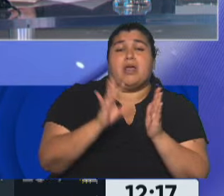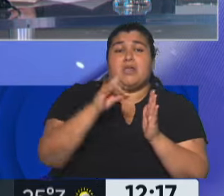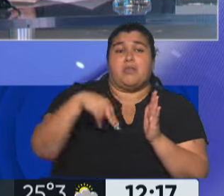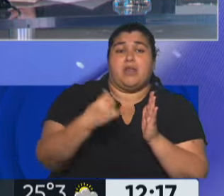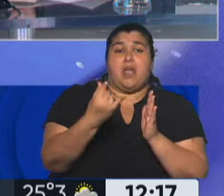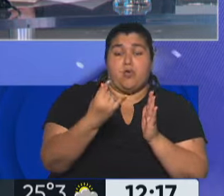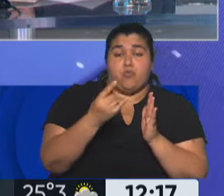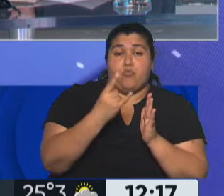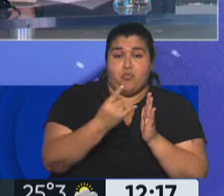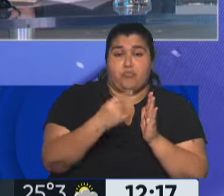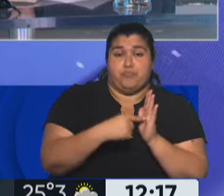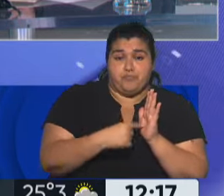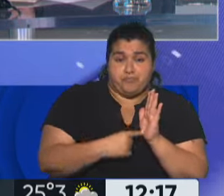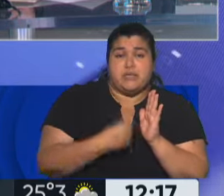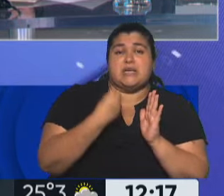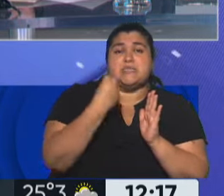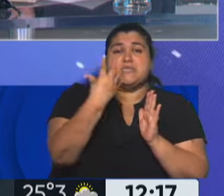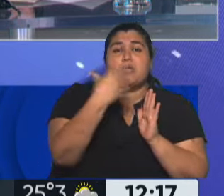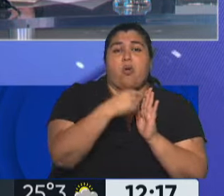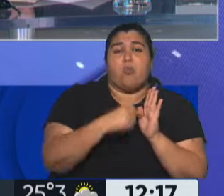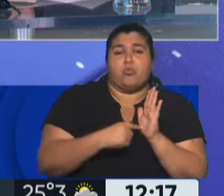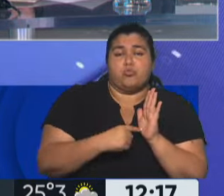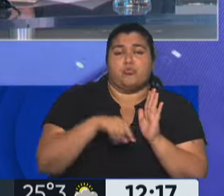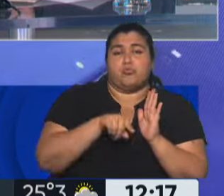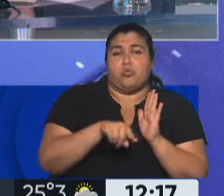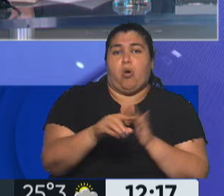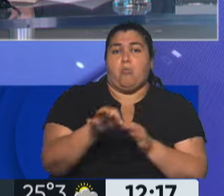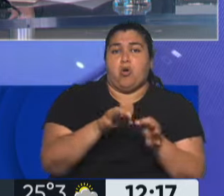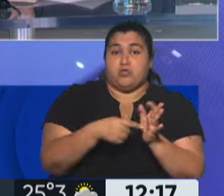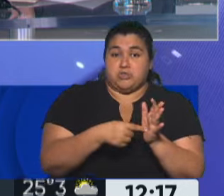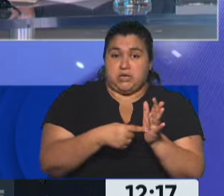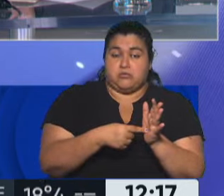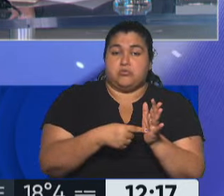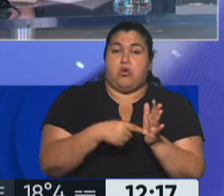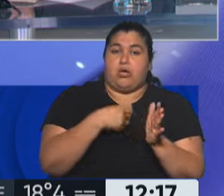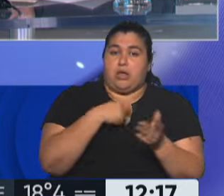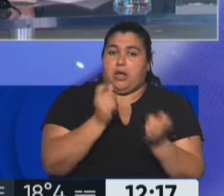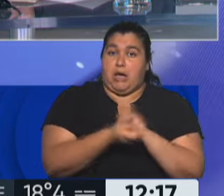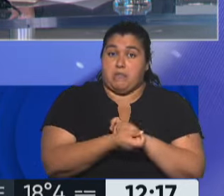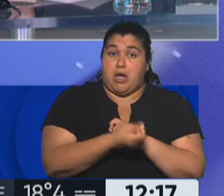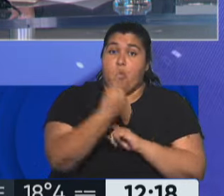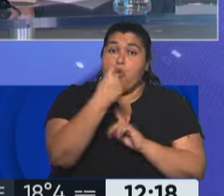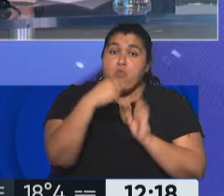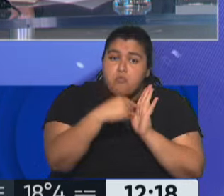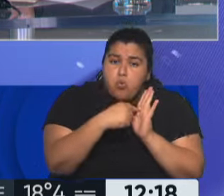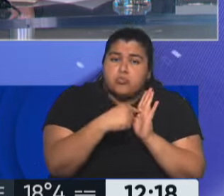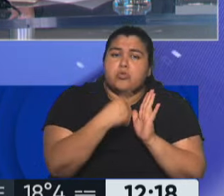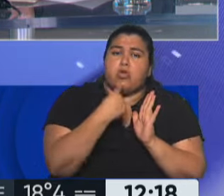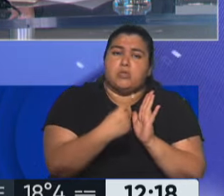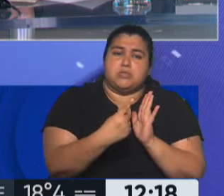y urgencia, son cinco puntos que hay en el proyecto de ley. Uno de ellos tiene que ver con que,